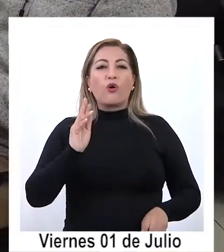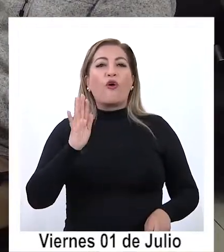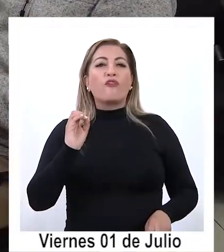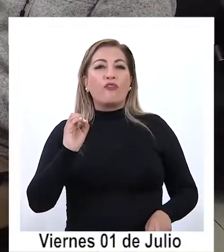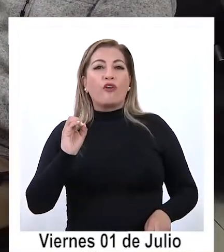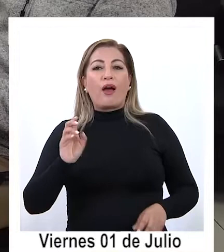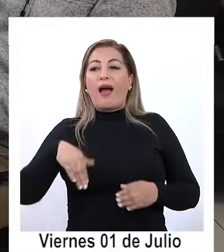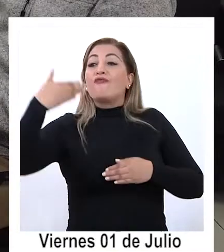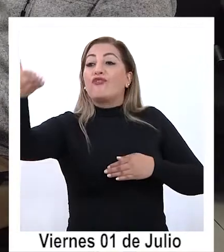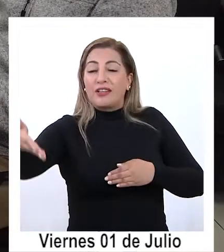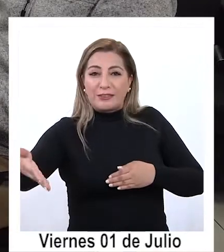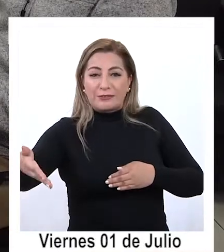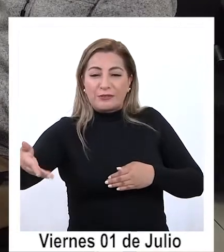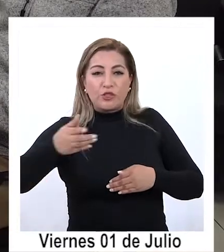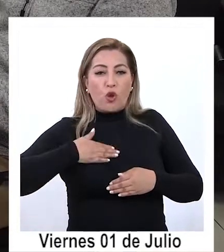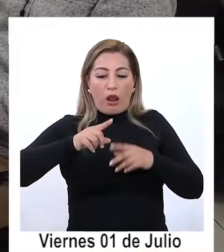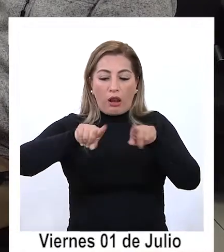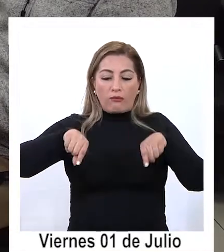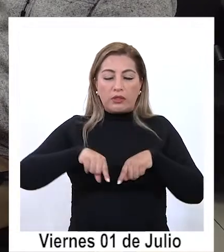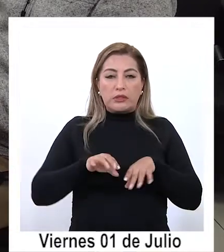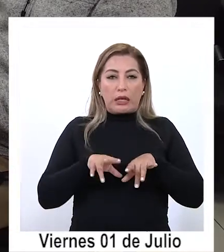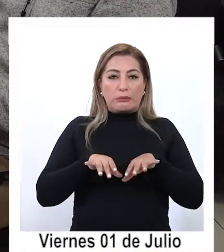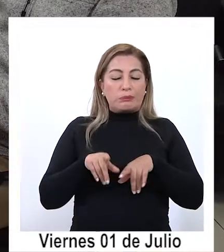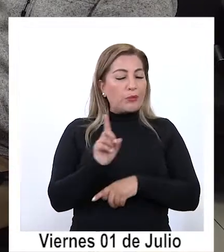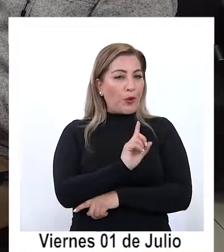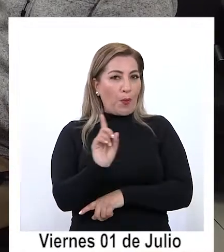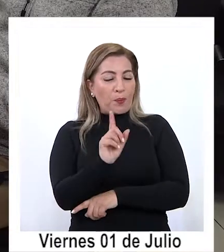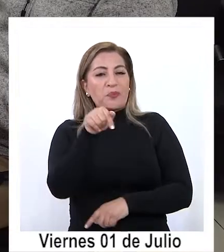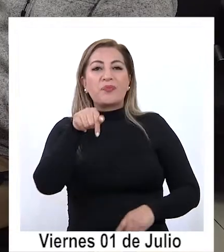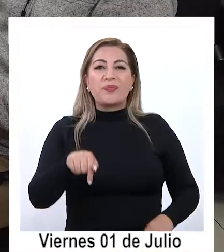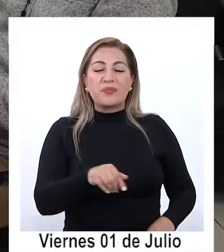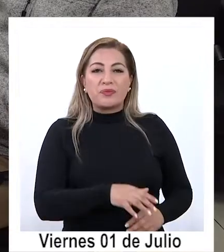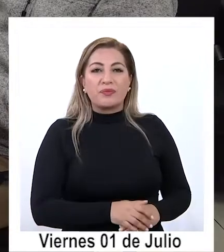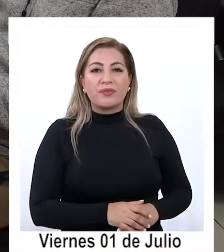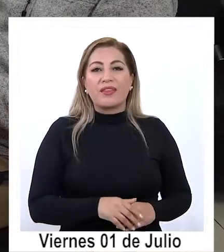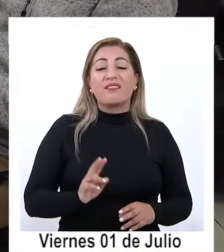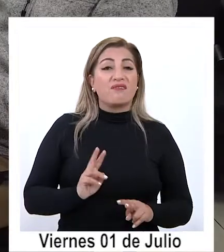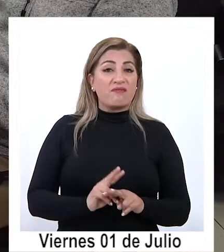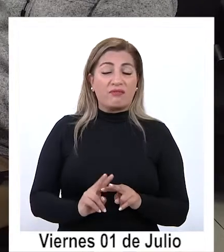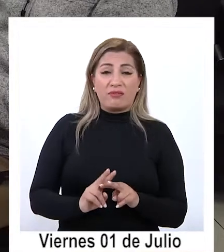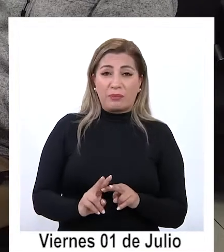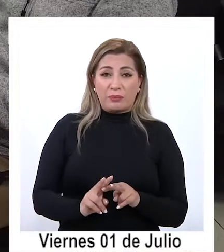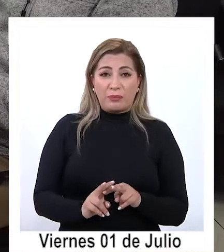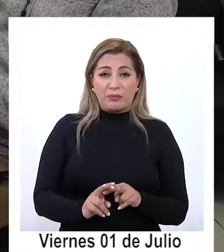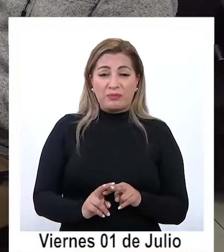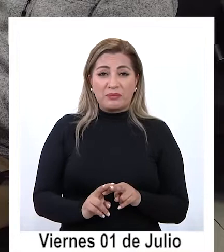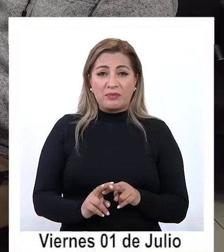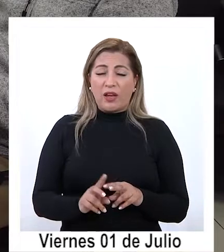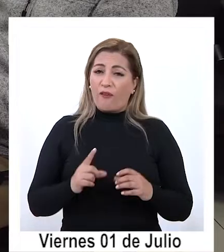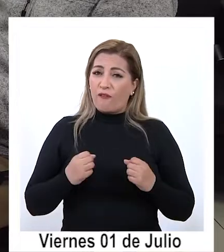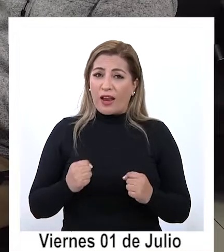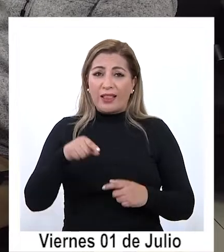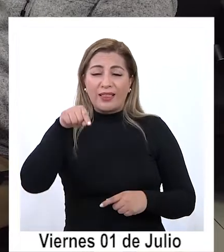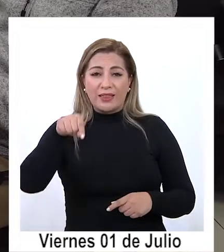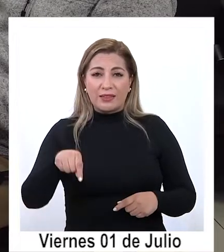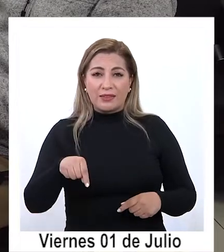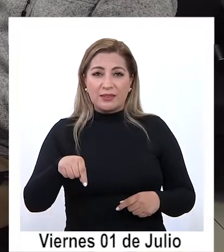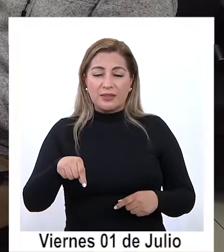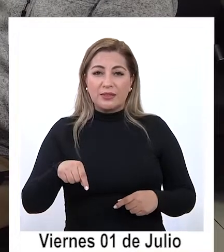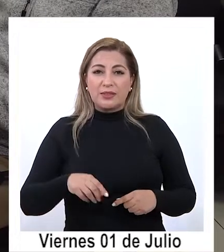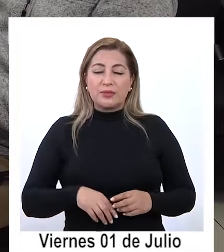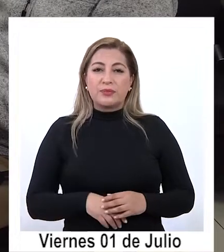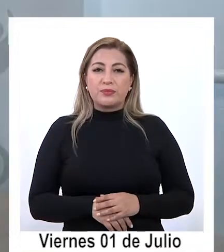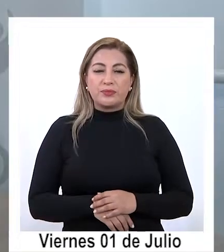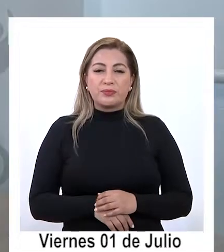terreno y además nosotros vamos a levantar cierto fuertemente el